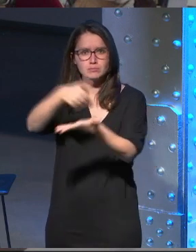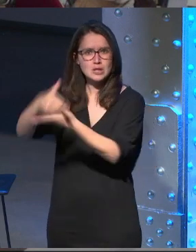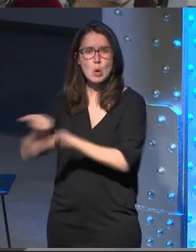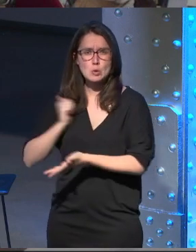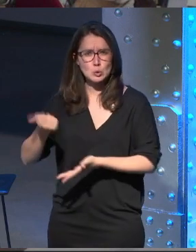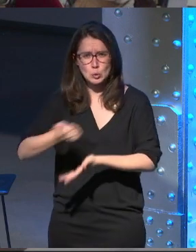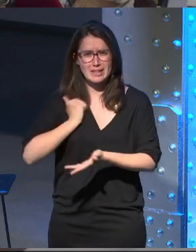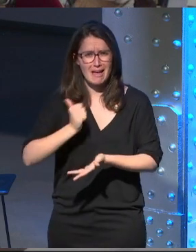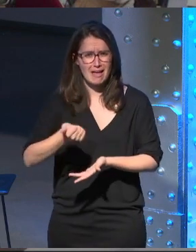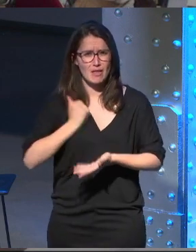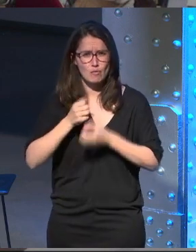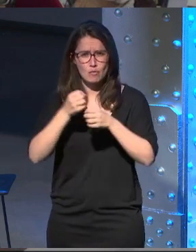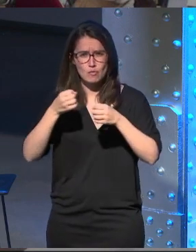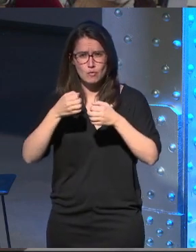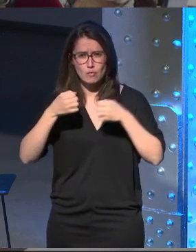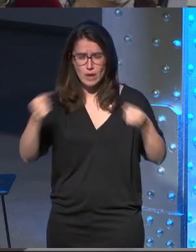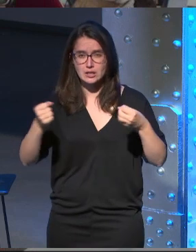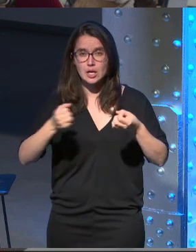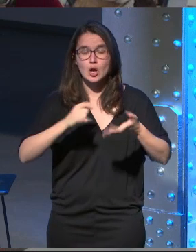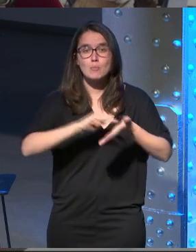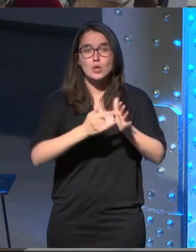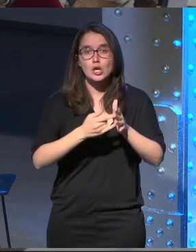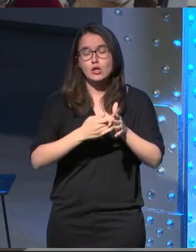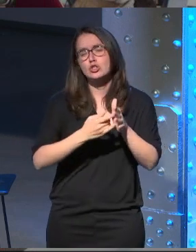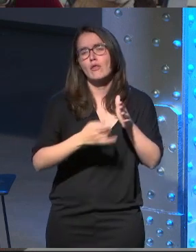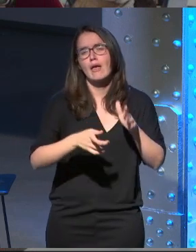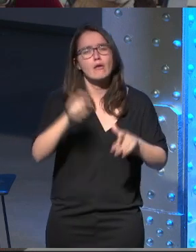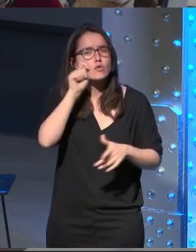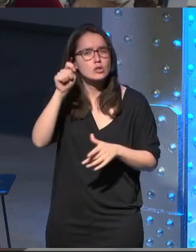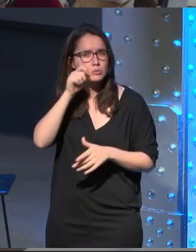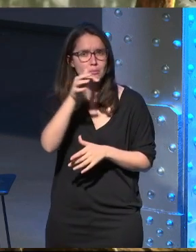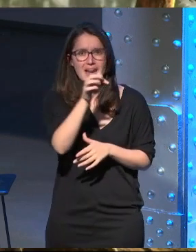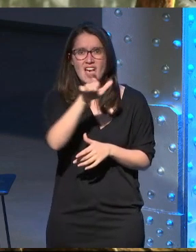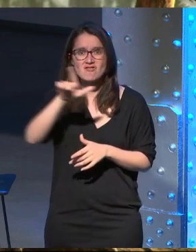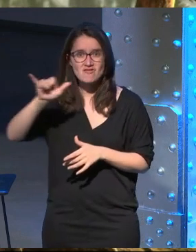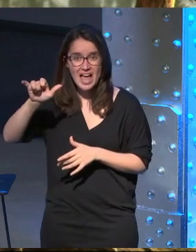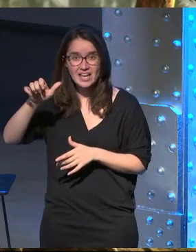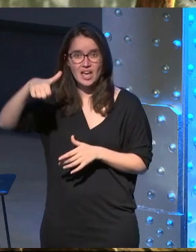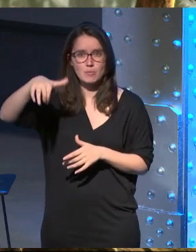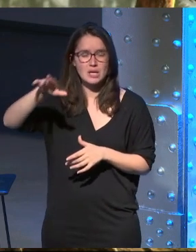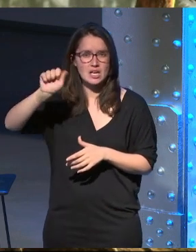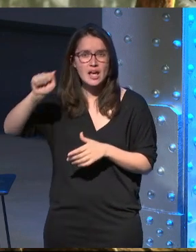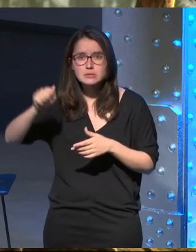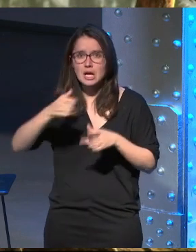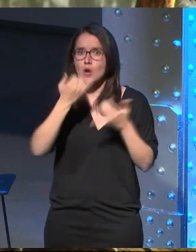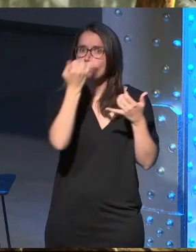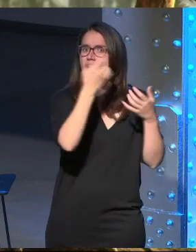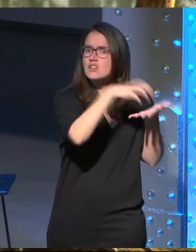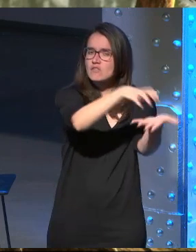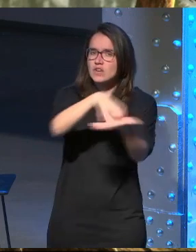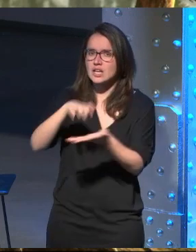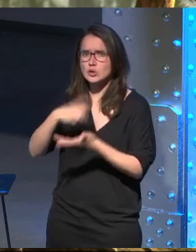oportunidades hicimos un proyecto de turismo para Fly Emirates también que estuvo en algunas ferias hicimos una experiencia para